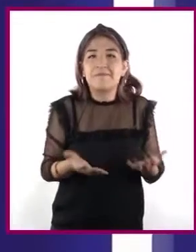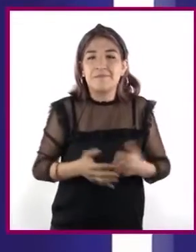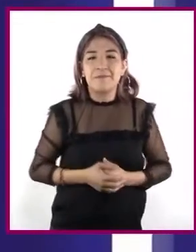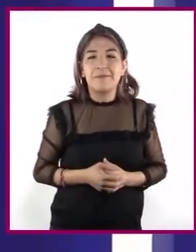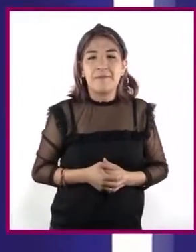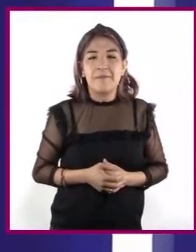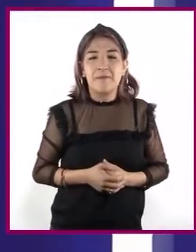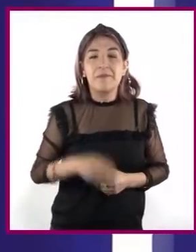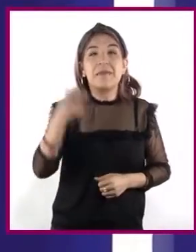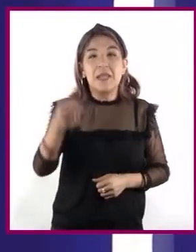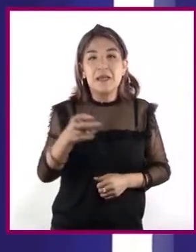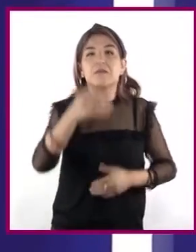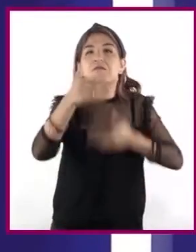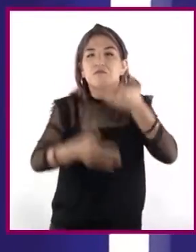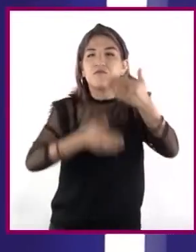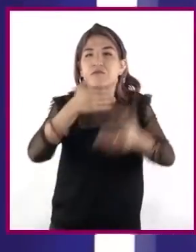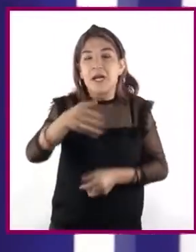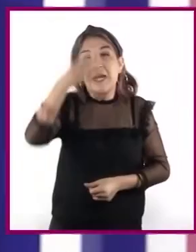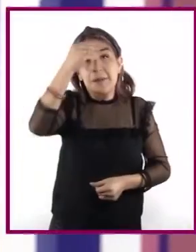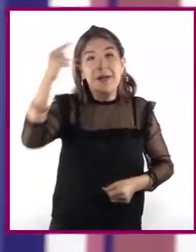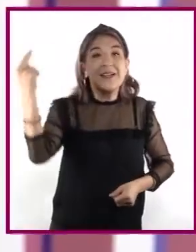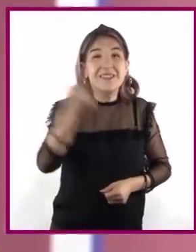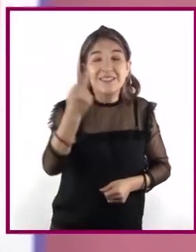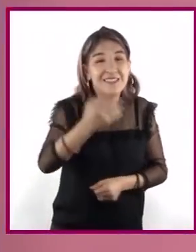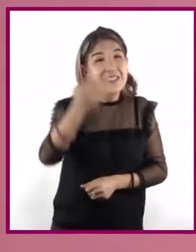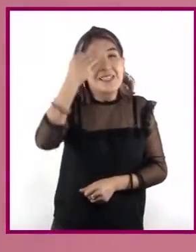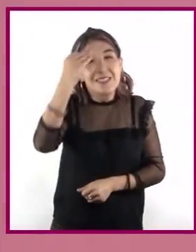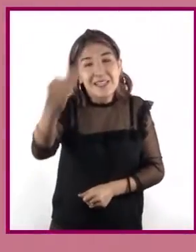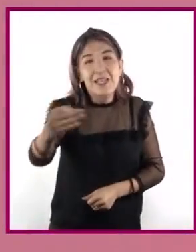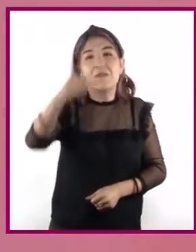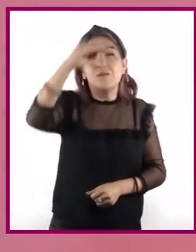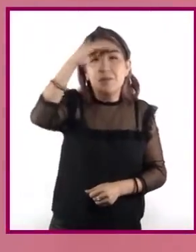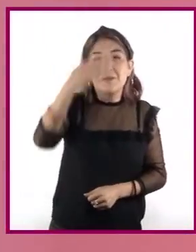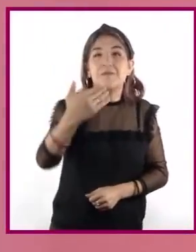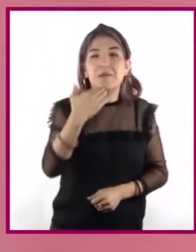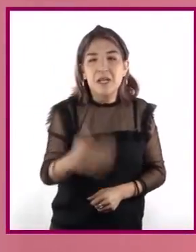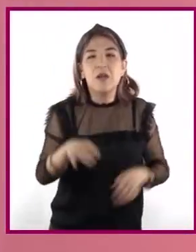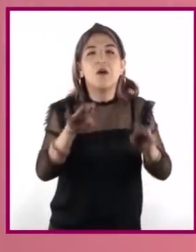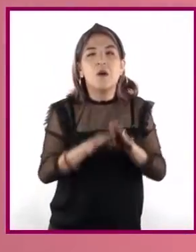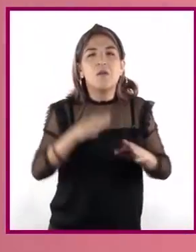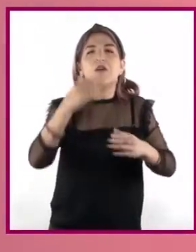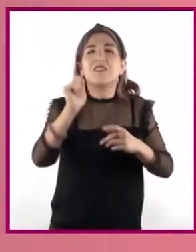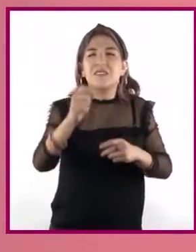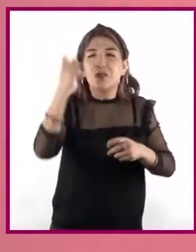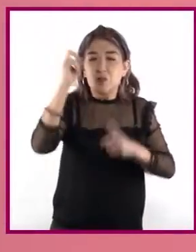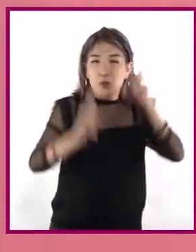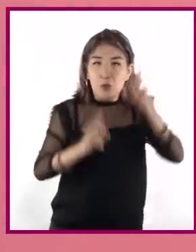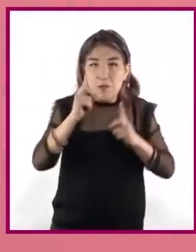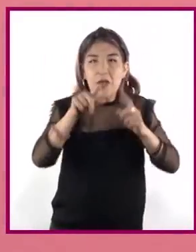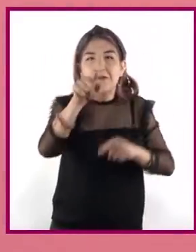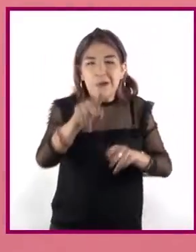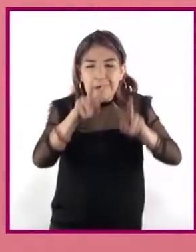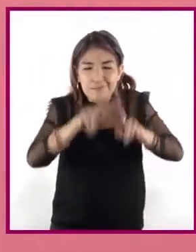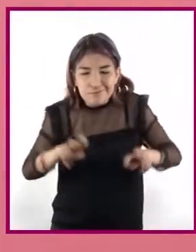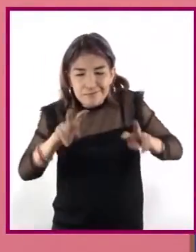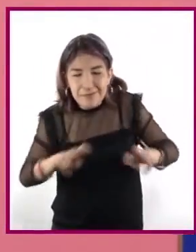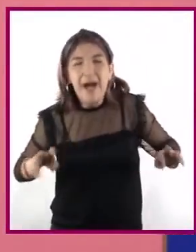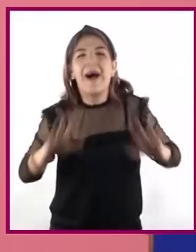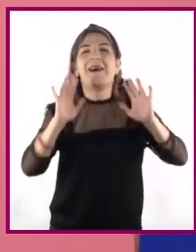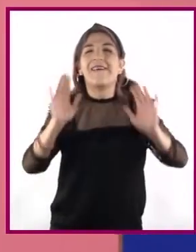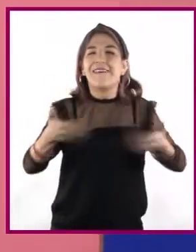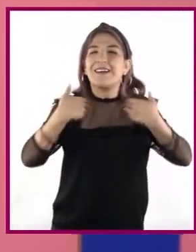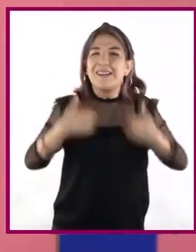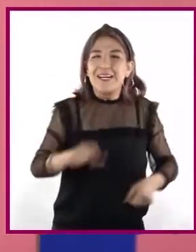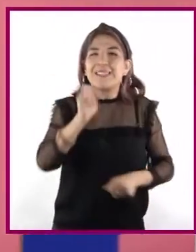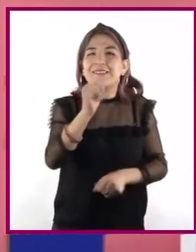El proceso de aprendizaje requiere tiempo y reflexión. El camino se despeja cuando se detectan dificultades y se está en